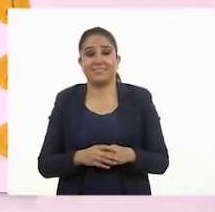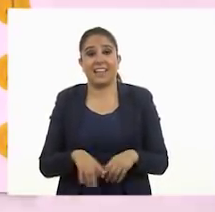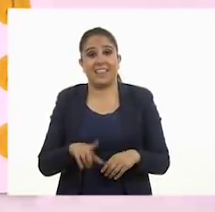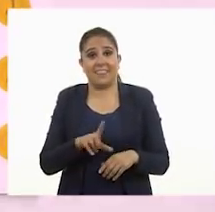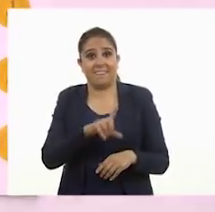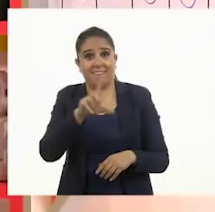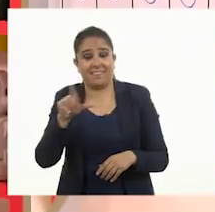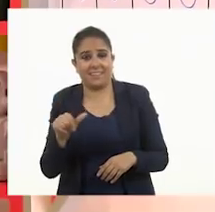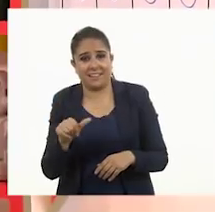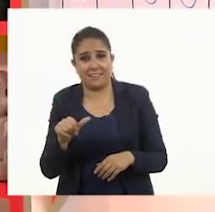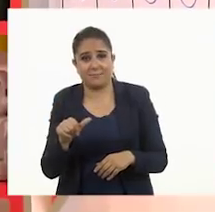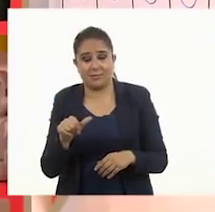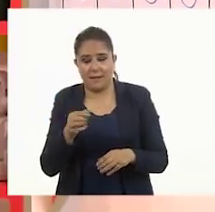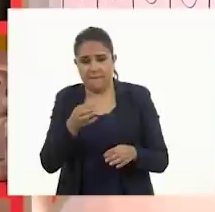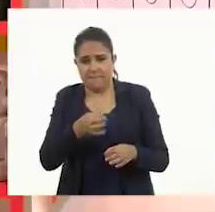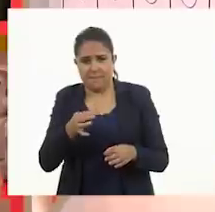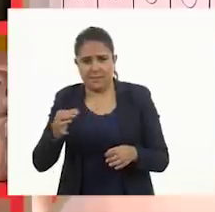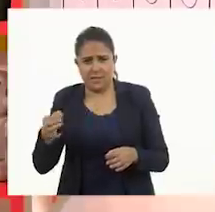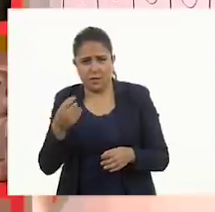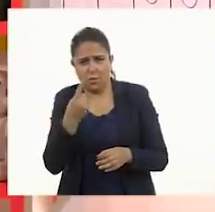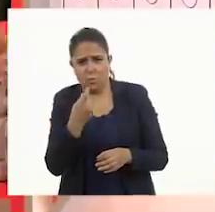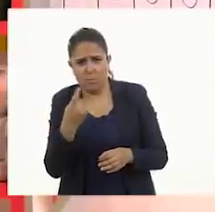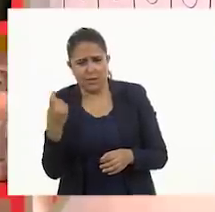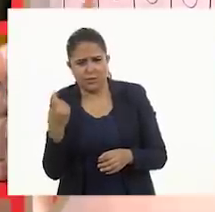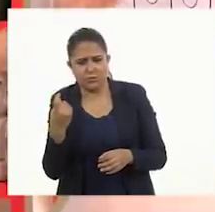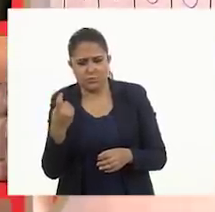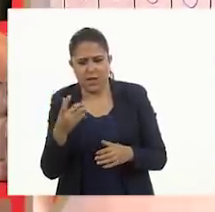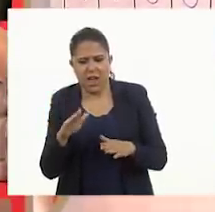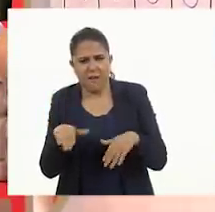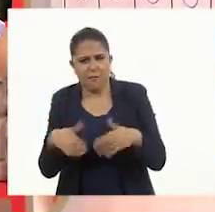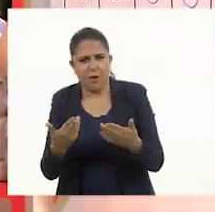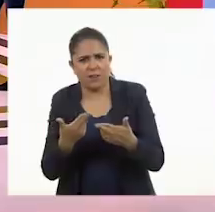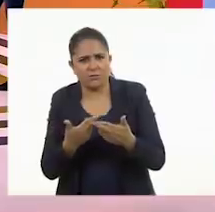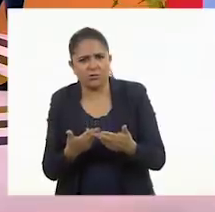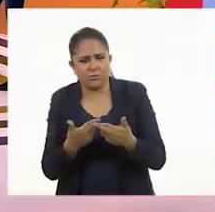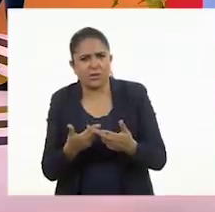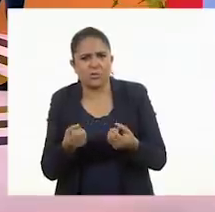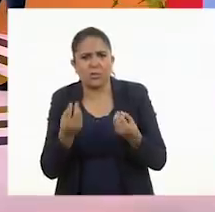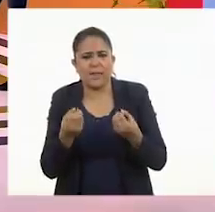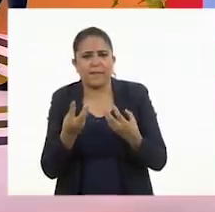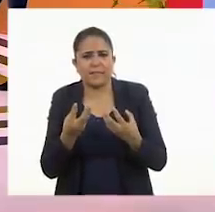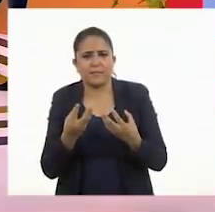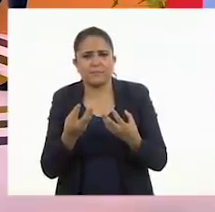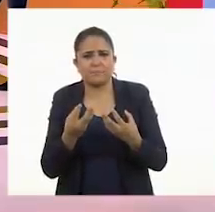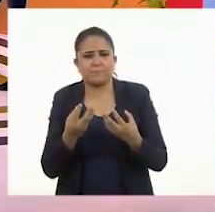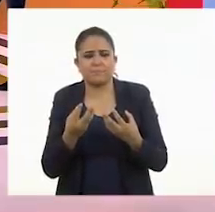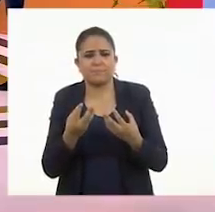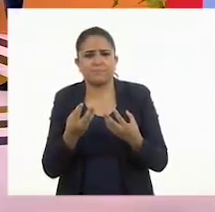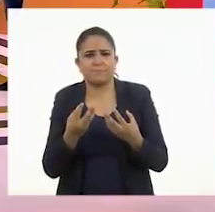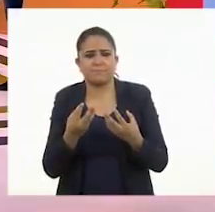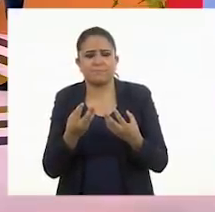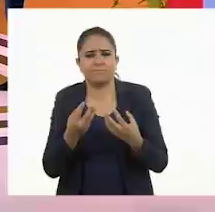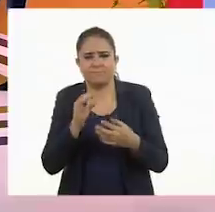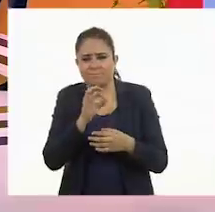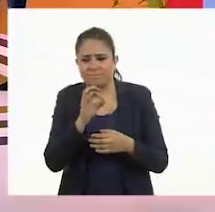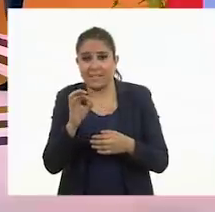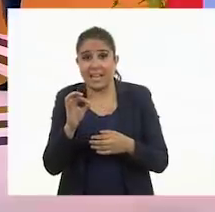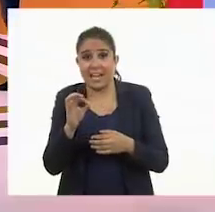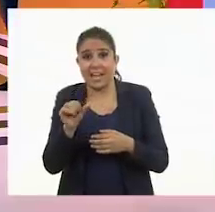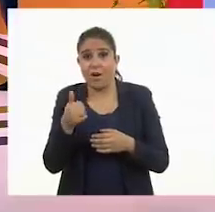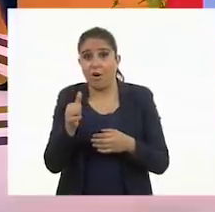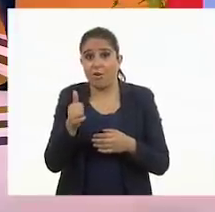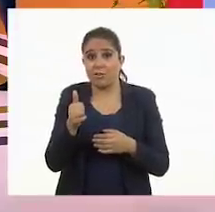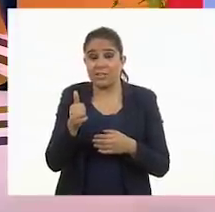Y luego, si fueran fichas, ¿cuántas nos quedarían afuera? Diez. Un tablero. Si cuesta